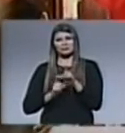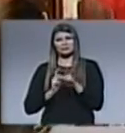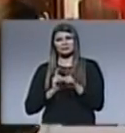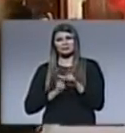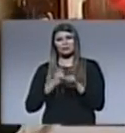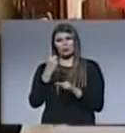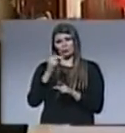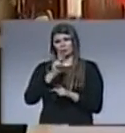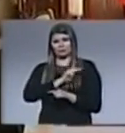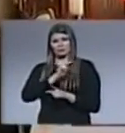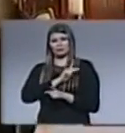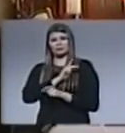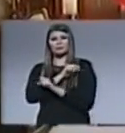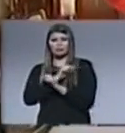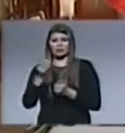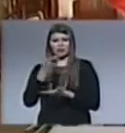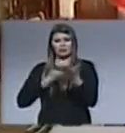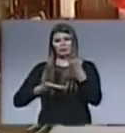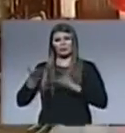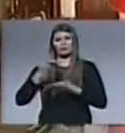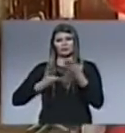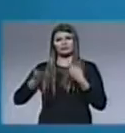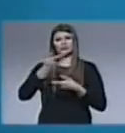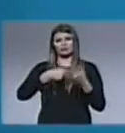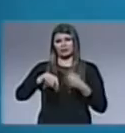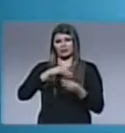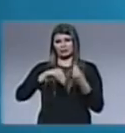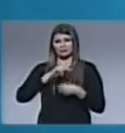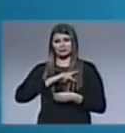una persona puede compartir con varias personas